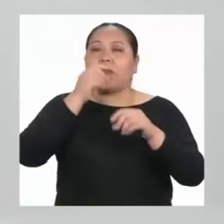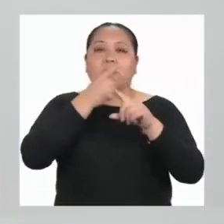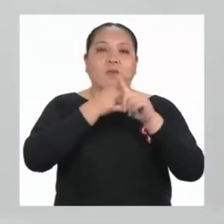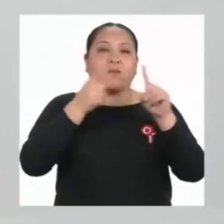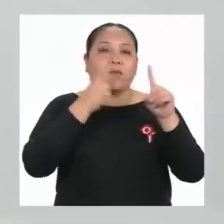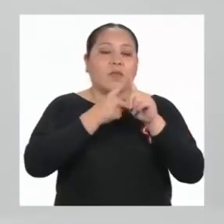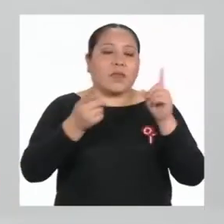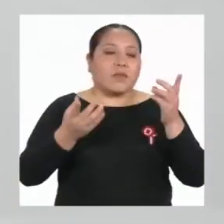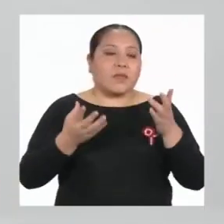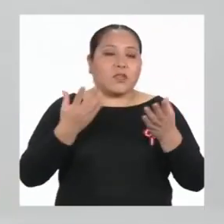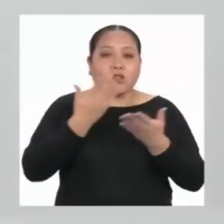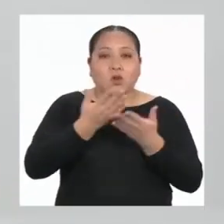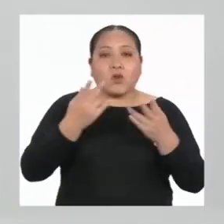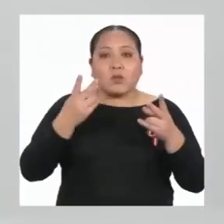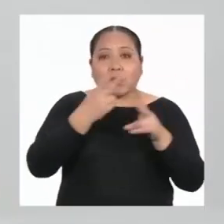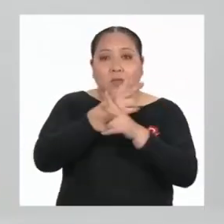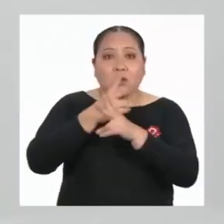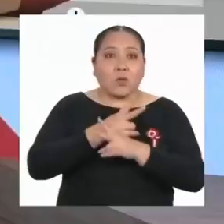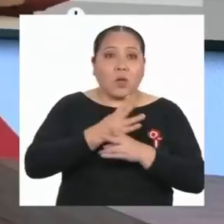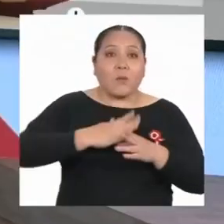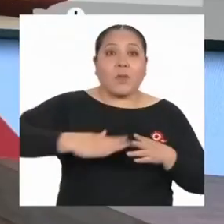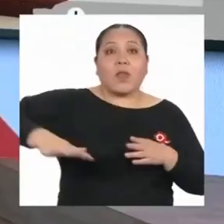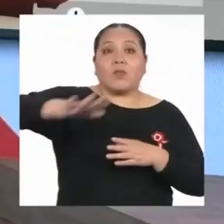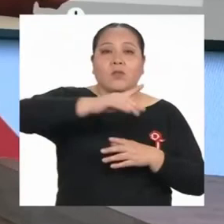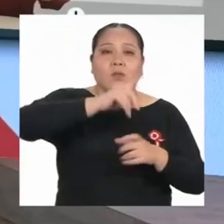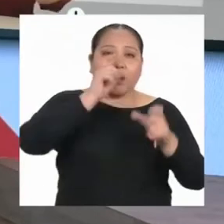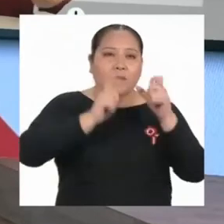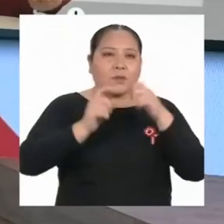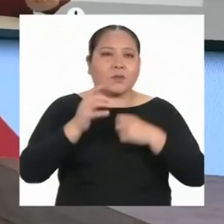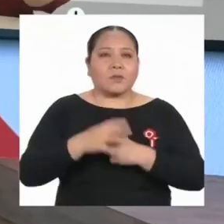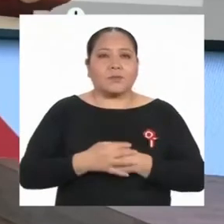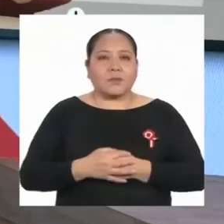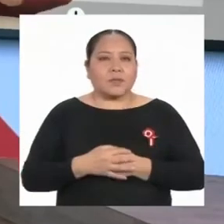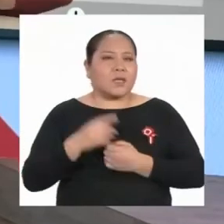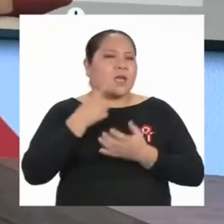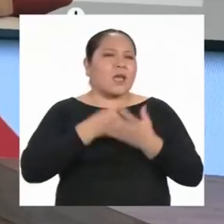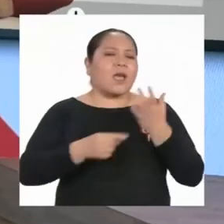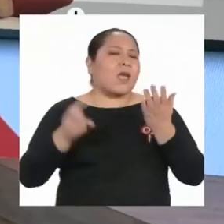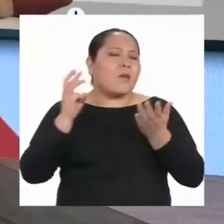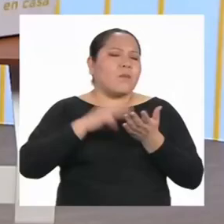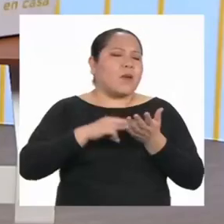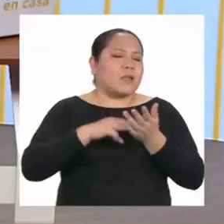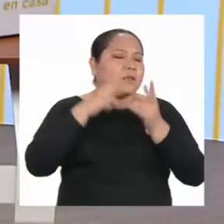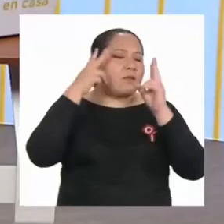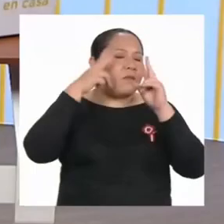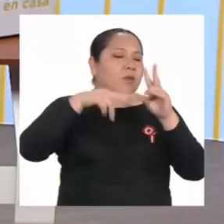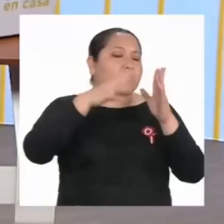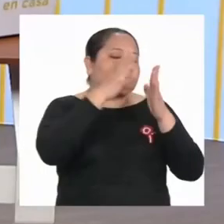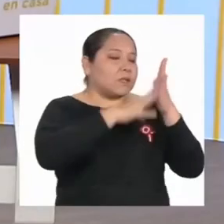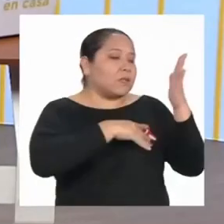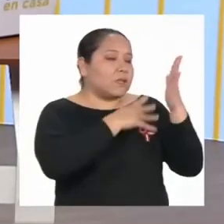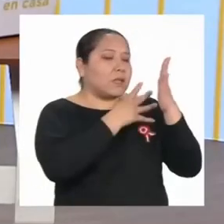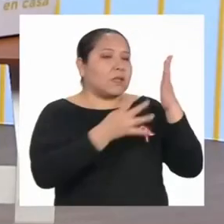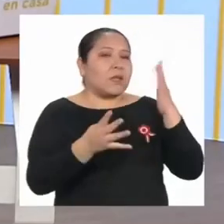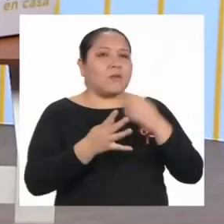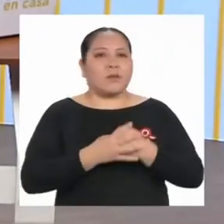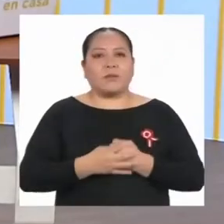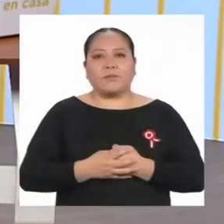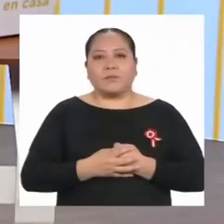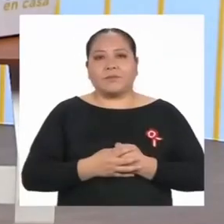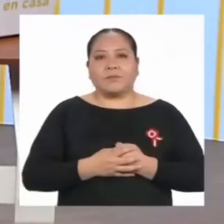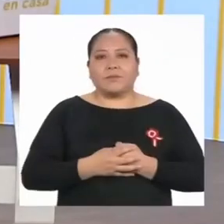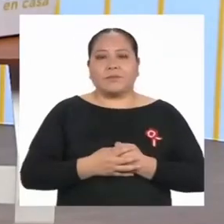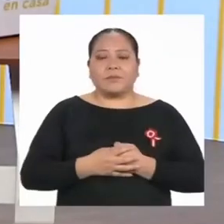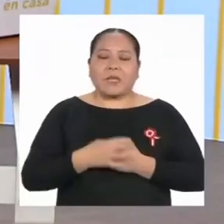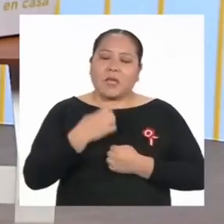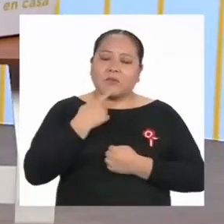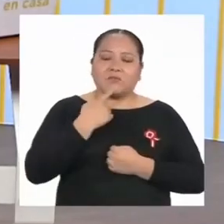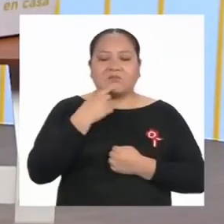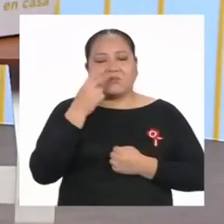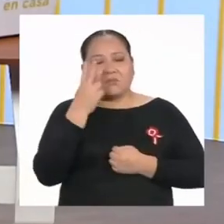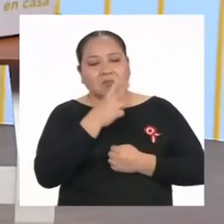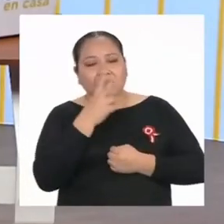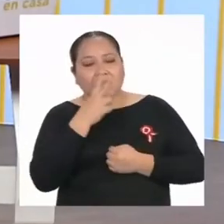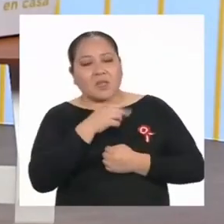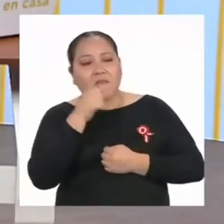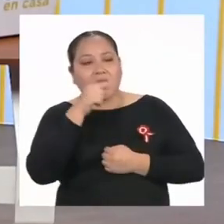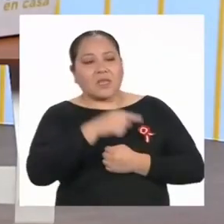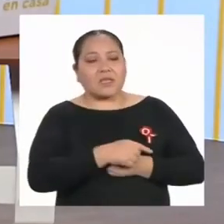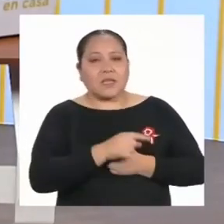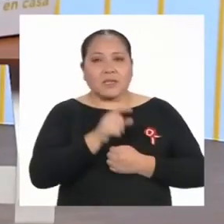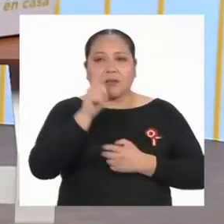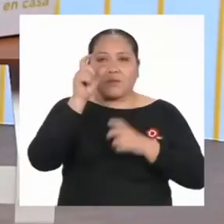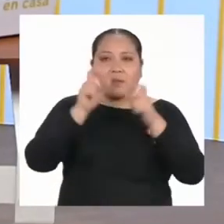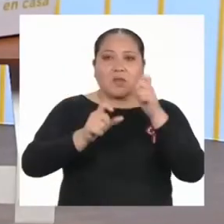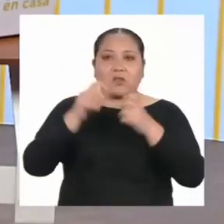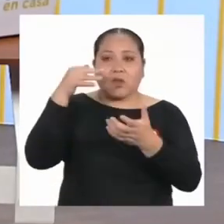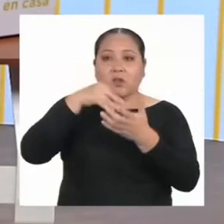equidad para todas y todos. ¿Qué más puedes ver en la tabla? Me pareció ver que el motivo por el que los estudiantes